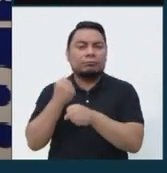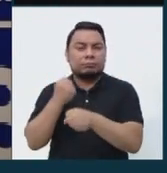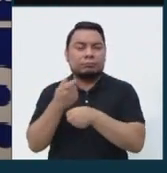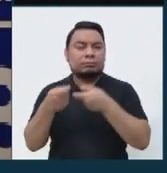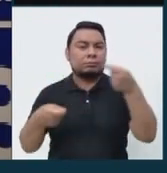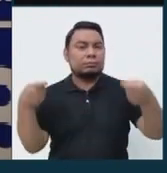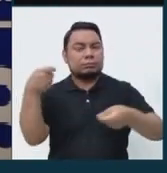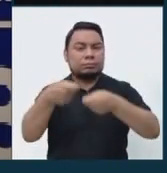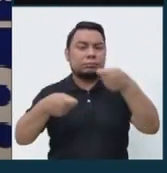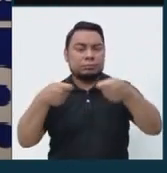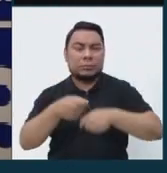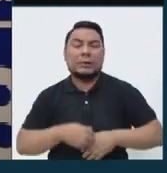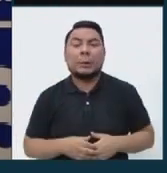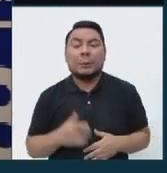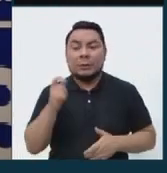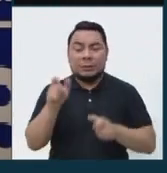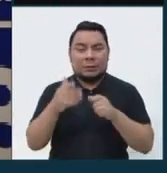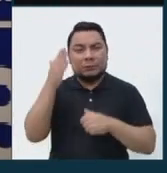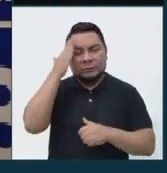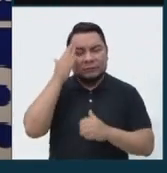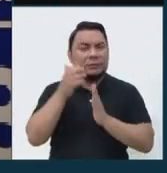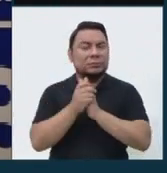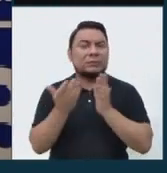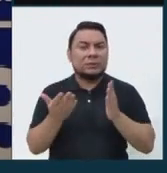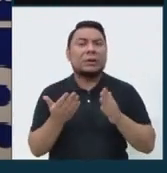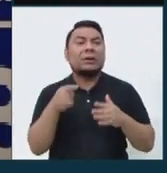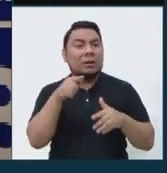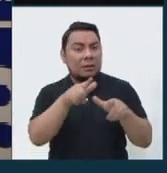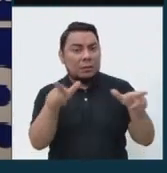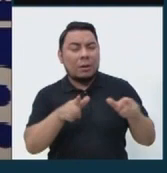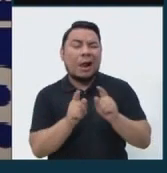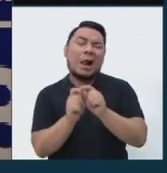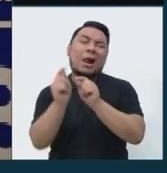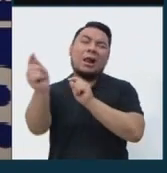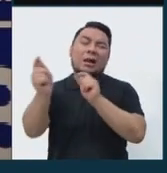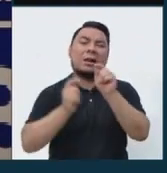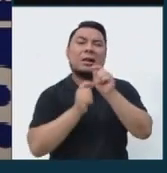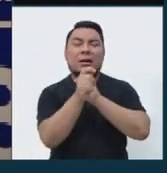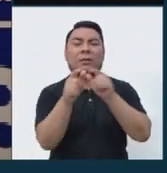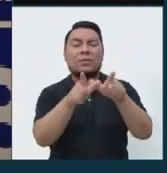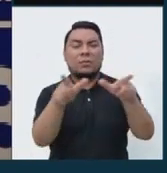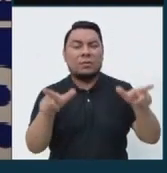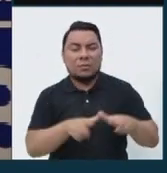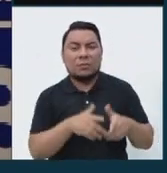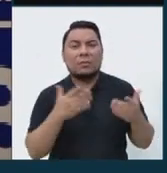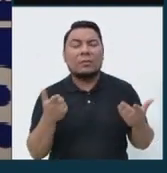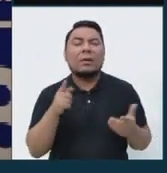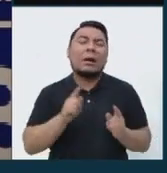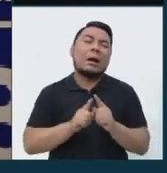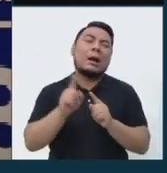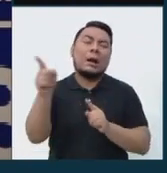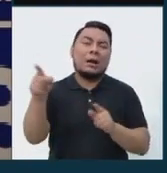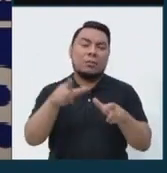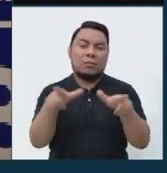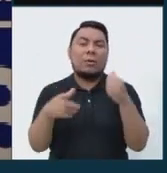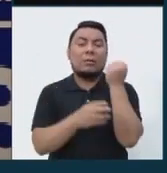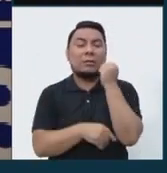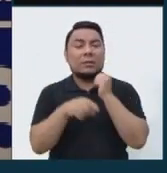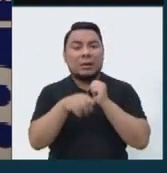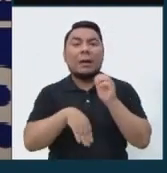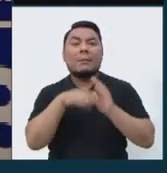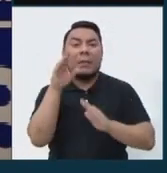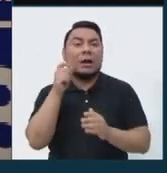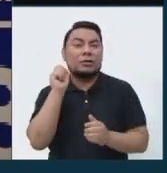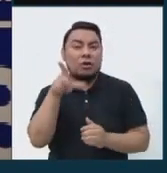inversión per cápita por gente. Es obvio que a los lugares alejados, los lugares, digamos, a los conos, es mucho más